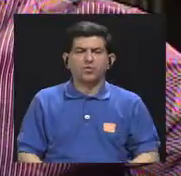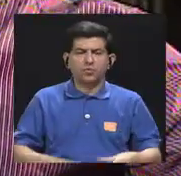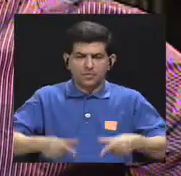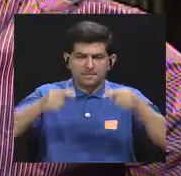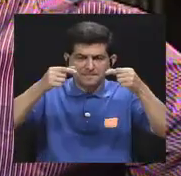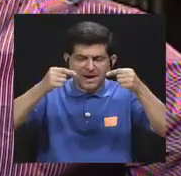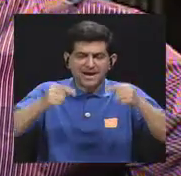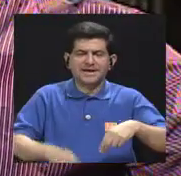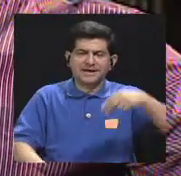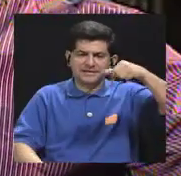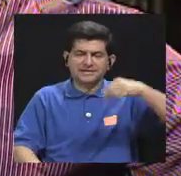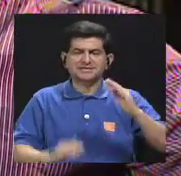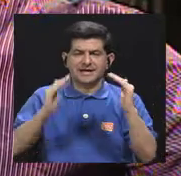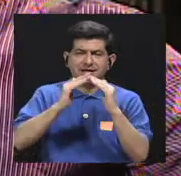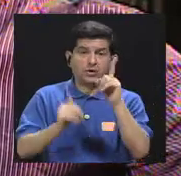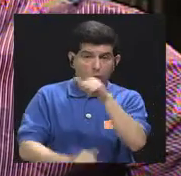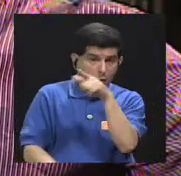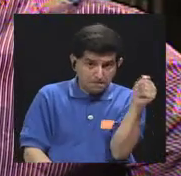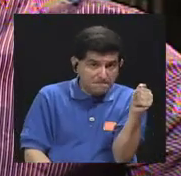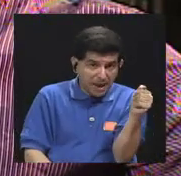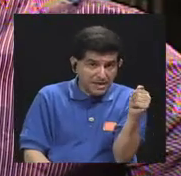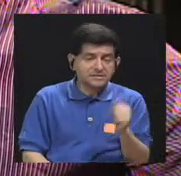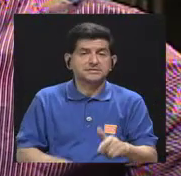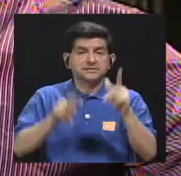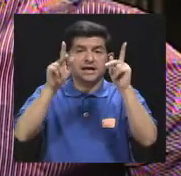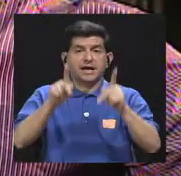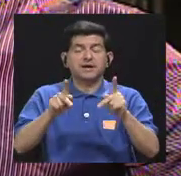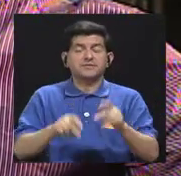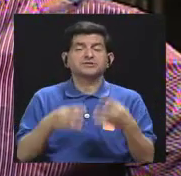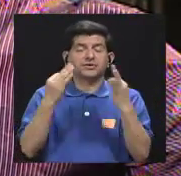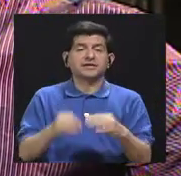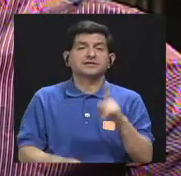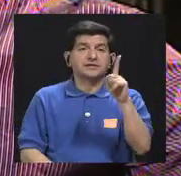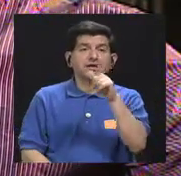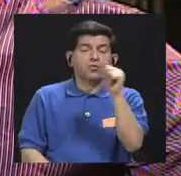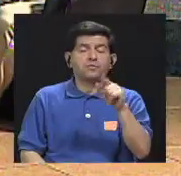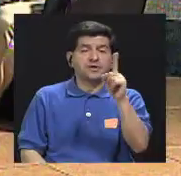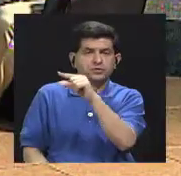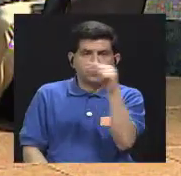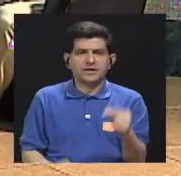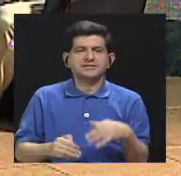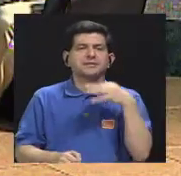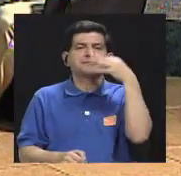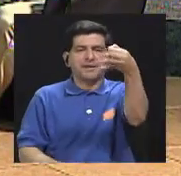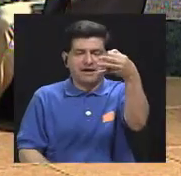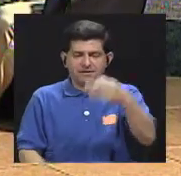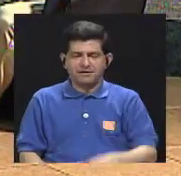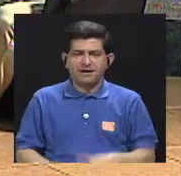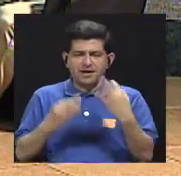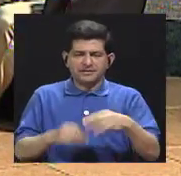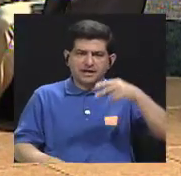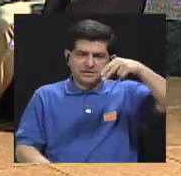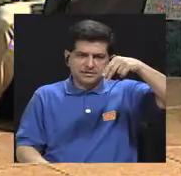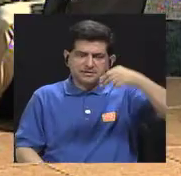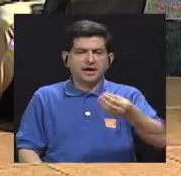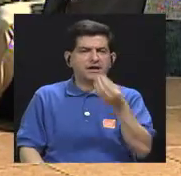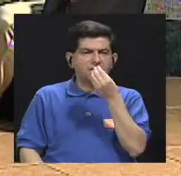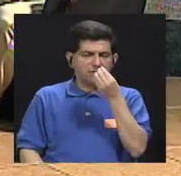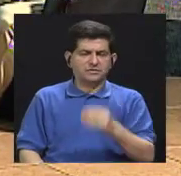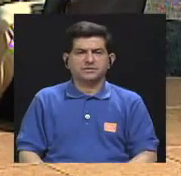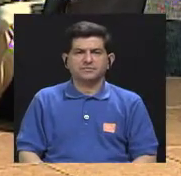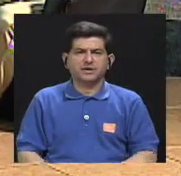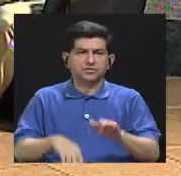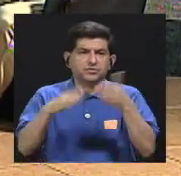por ejemplo si te dura no sé un mes entonces que la próxima vez te dure un mes y una semana tratar de condimentar los alimentos